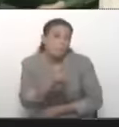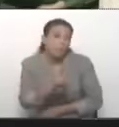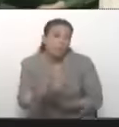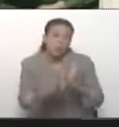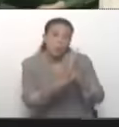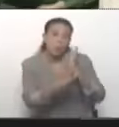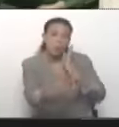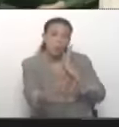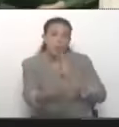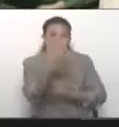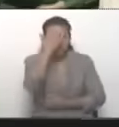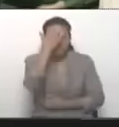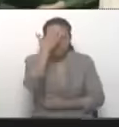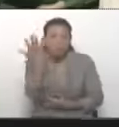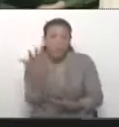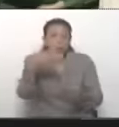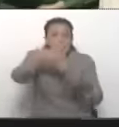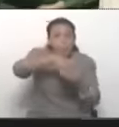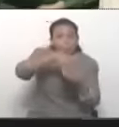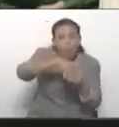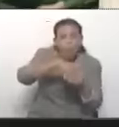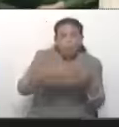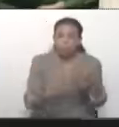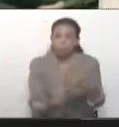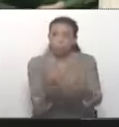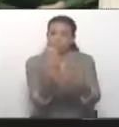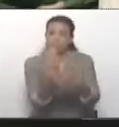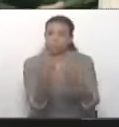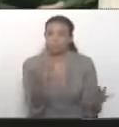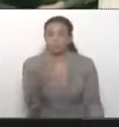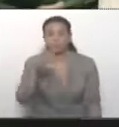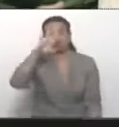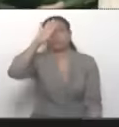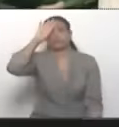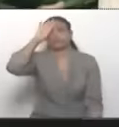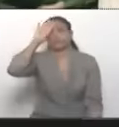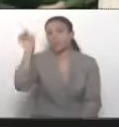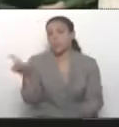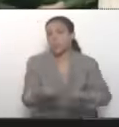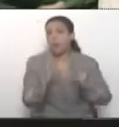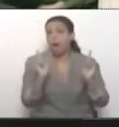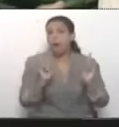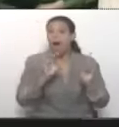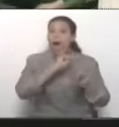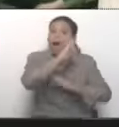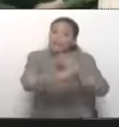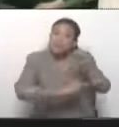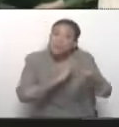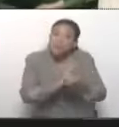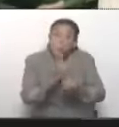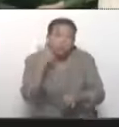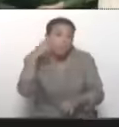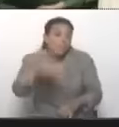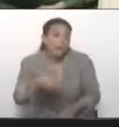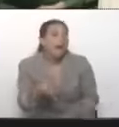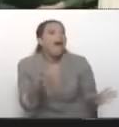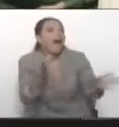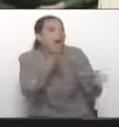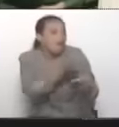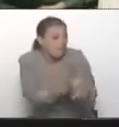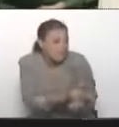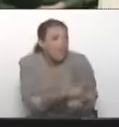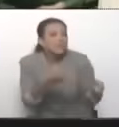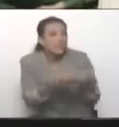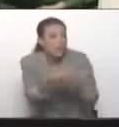pasó. Saben cómo se vota, saben que eso fue un show. En el exterior a lo mejor pueden creerle a ellos, no sé cómo le pueden